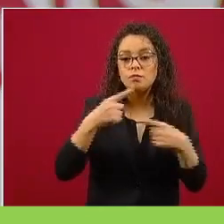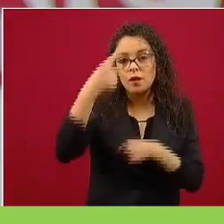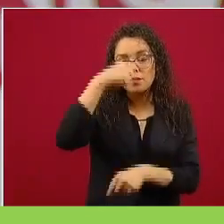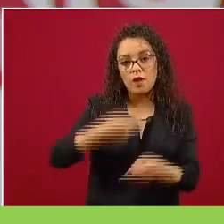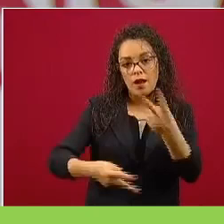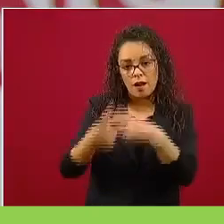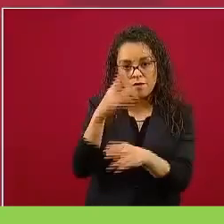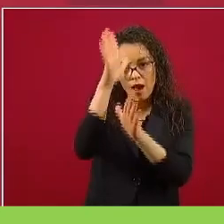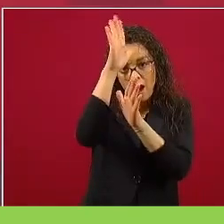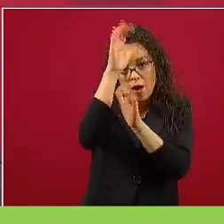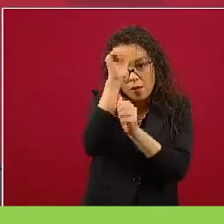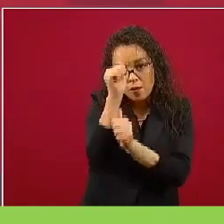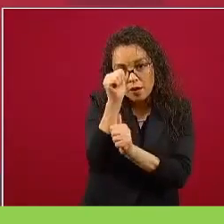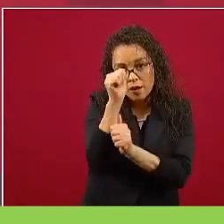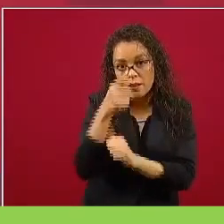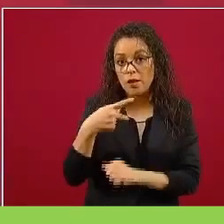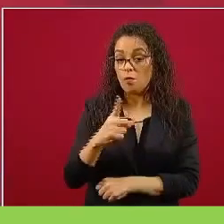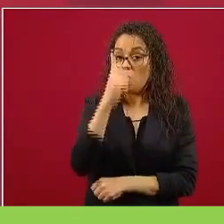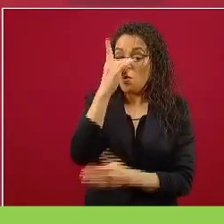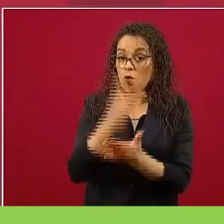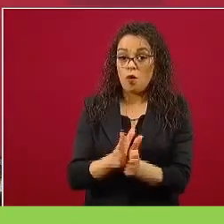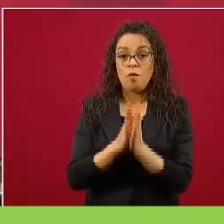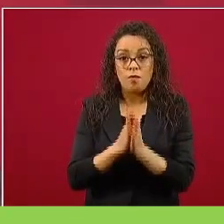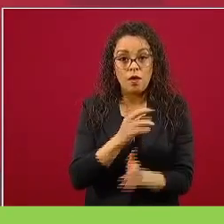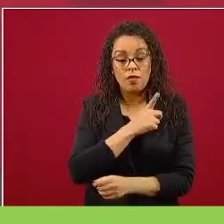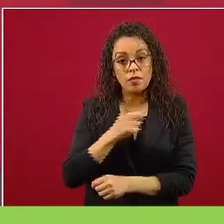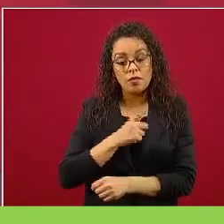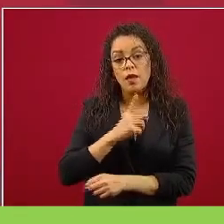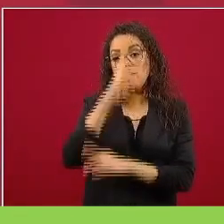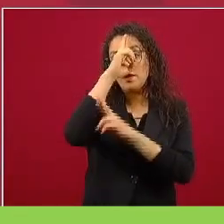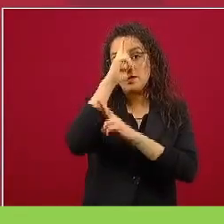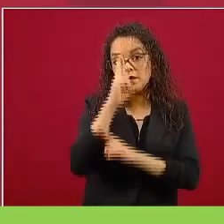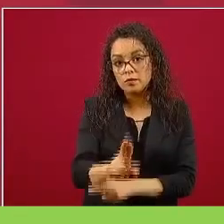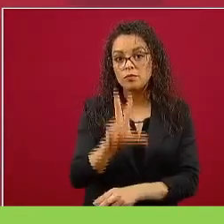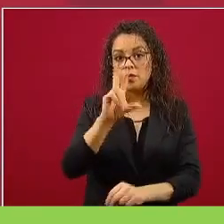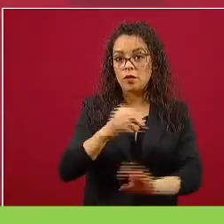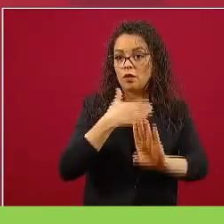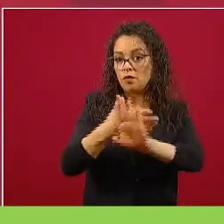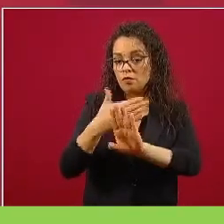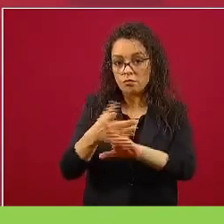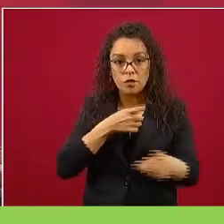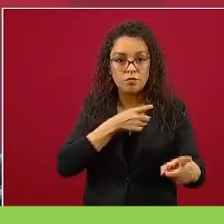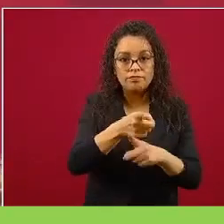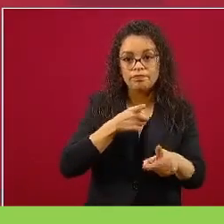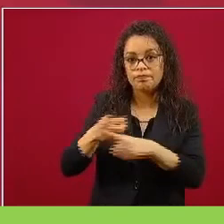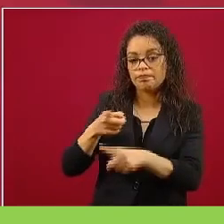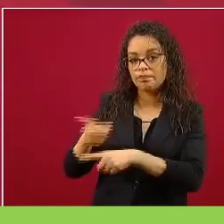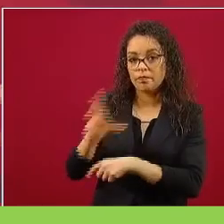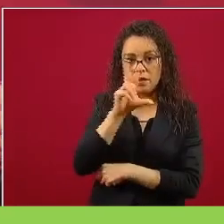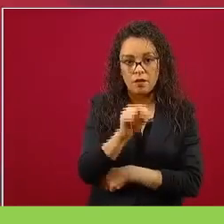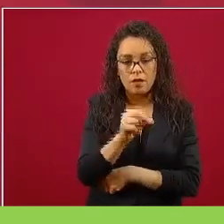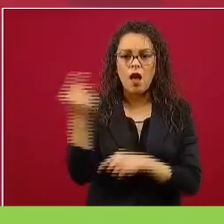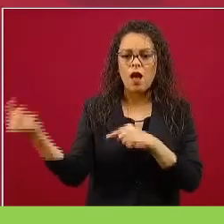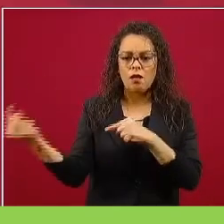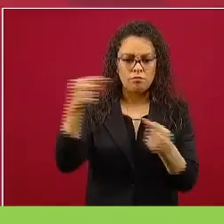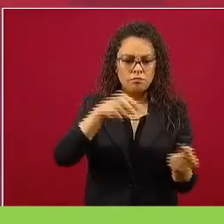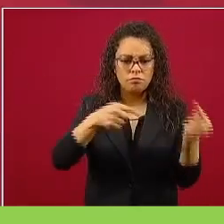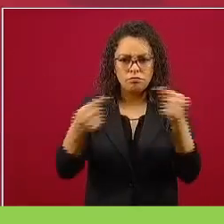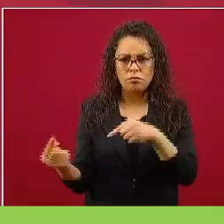más que no haya agresiones, que haya respeto, que sí haya debate, eso sí.